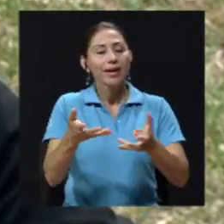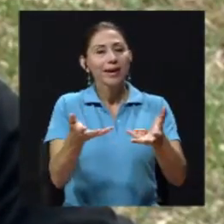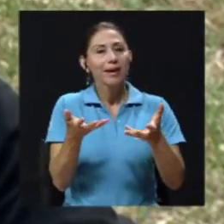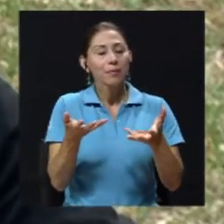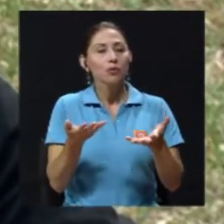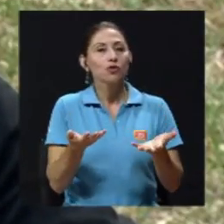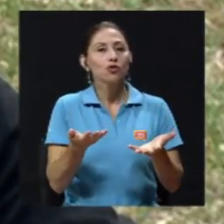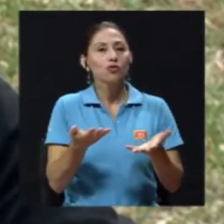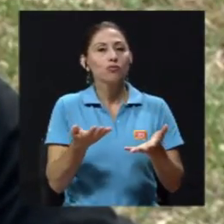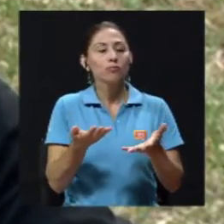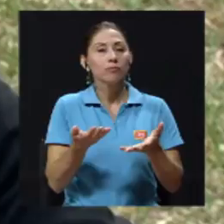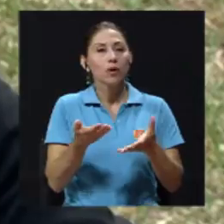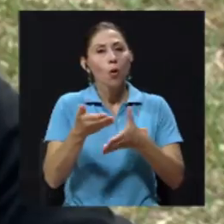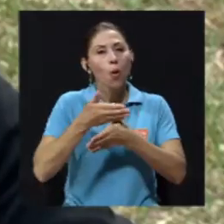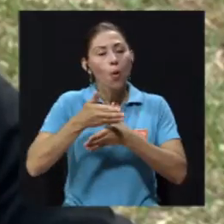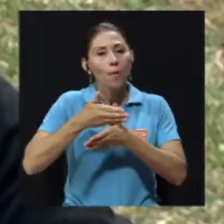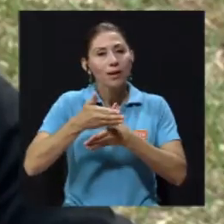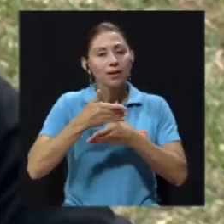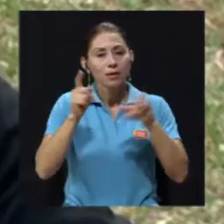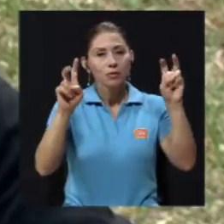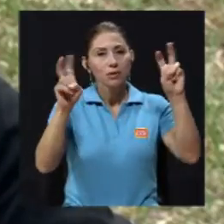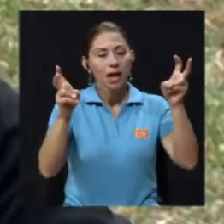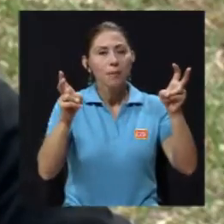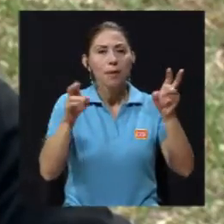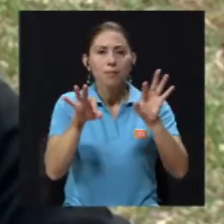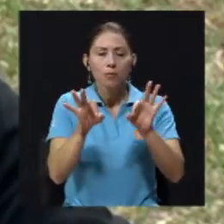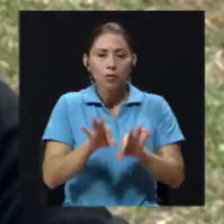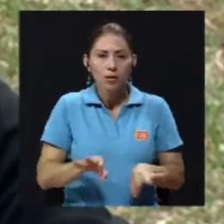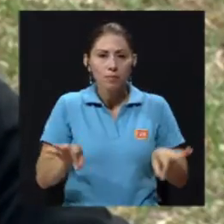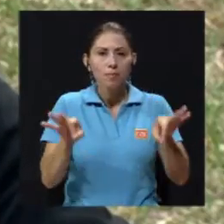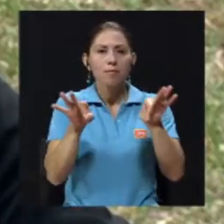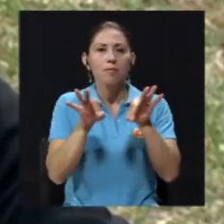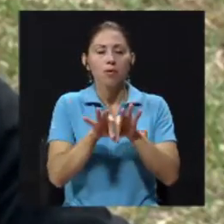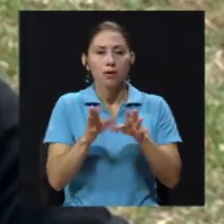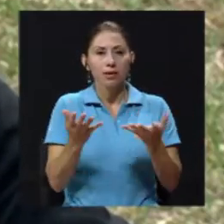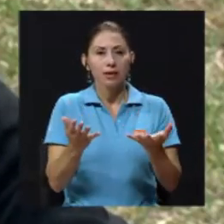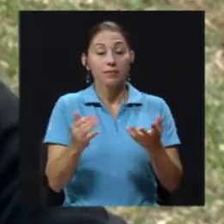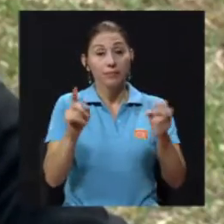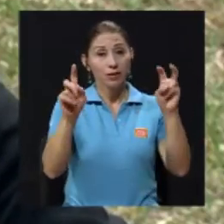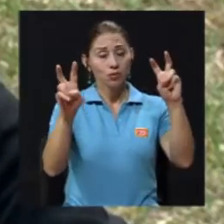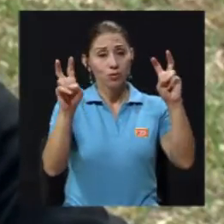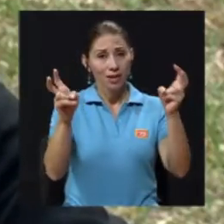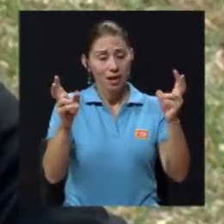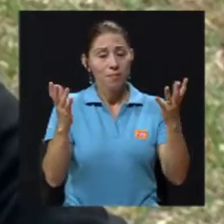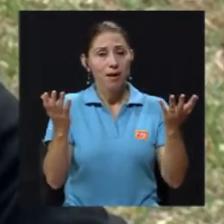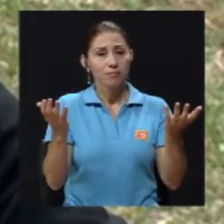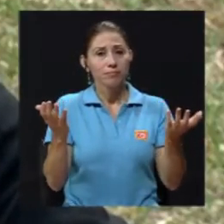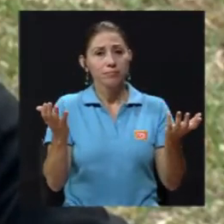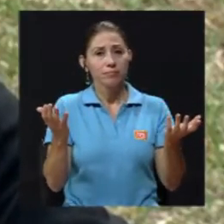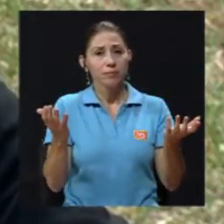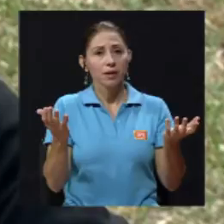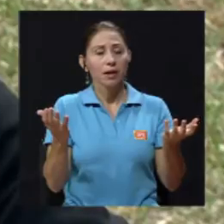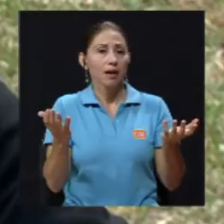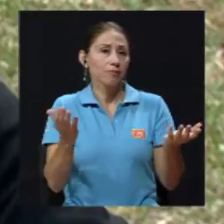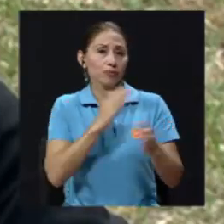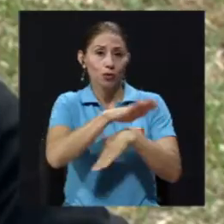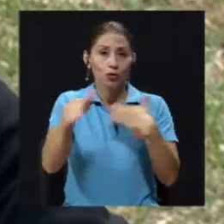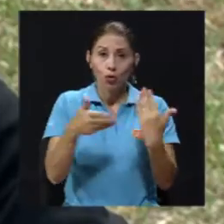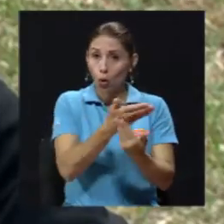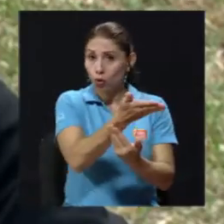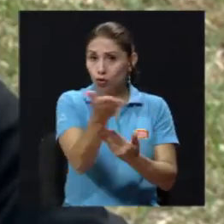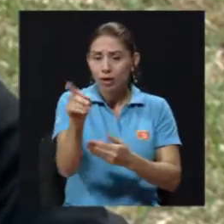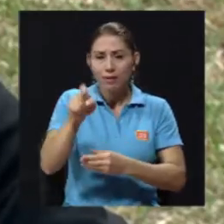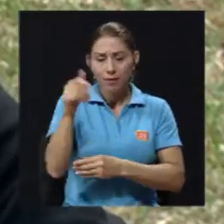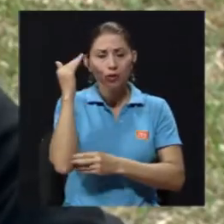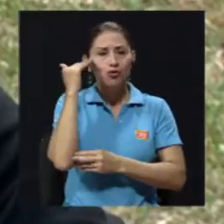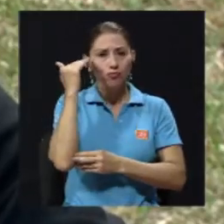queremos compartir un tema muy importante. Es un tema en el cual todos y todas